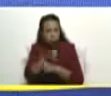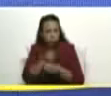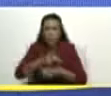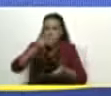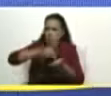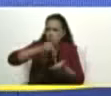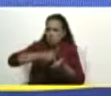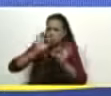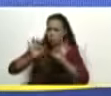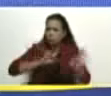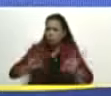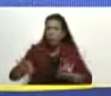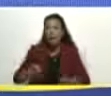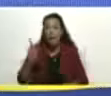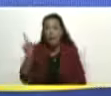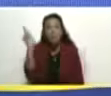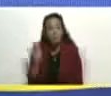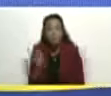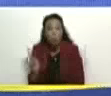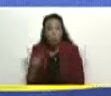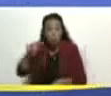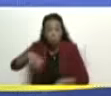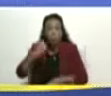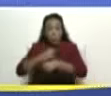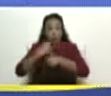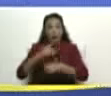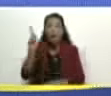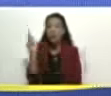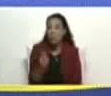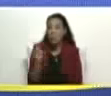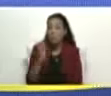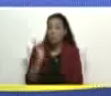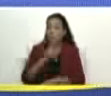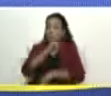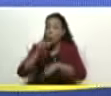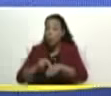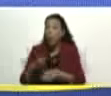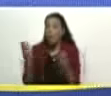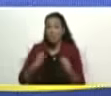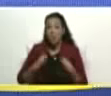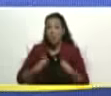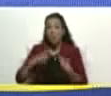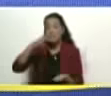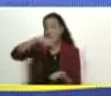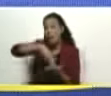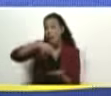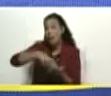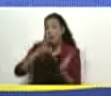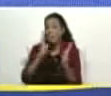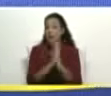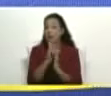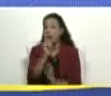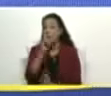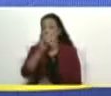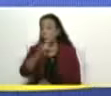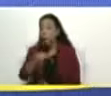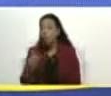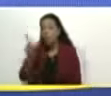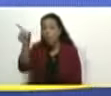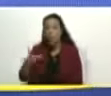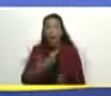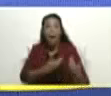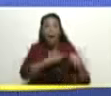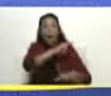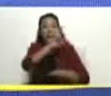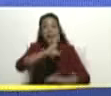es diputado actualmente por los valles del TUI y lo he nombrado jefe